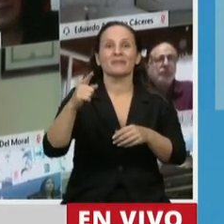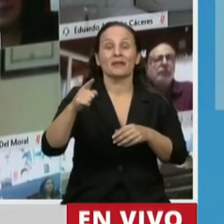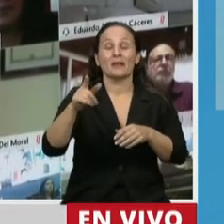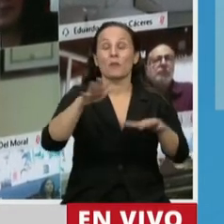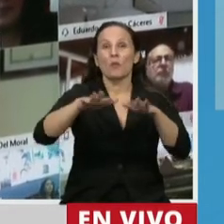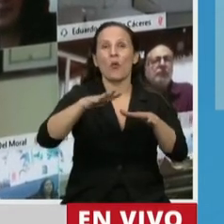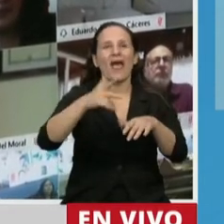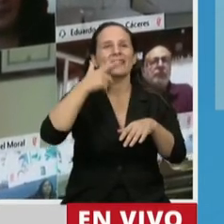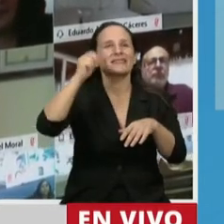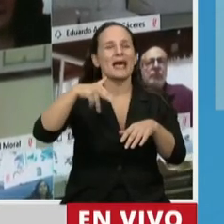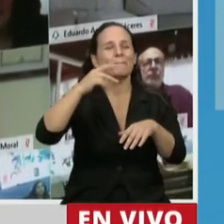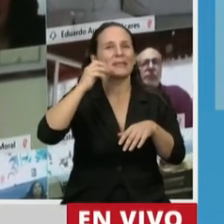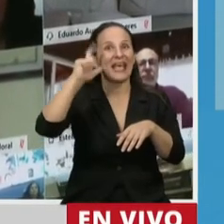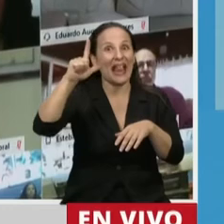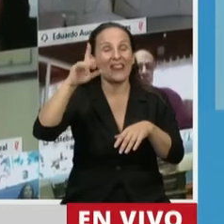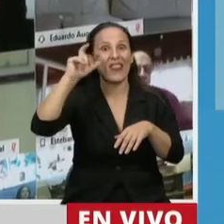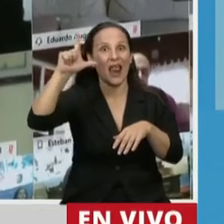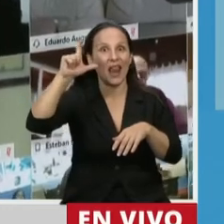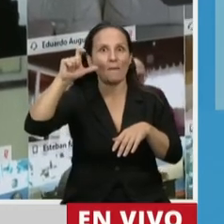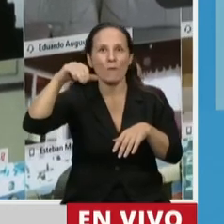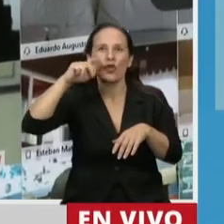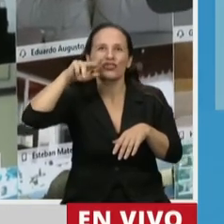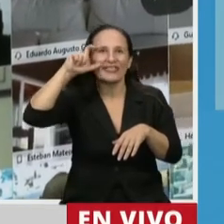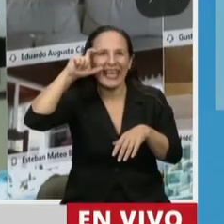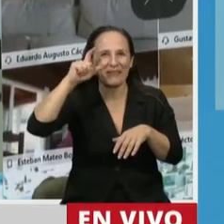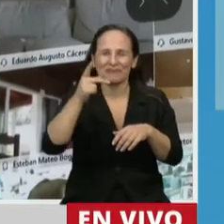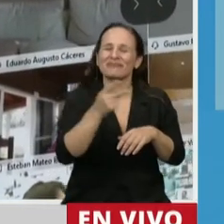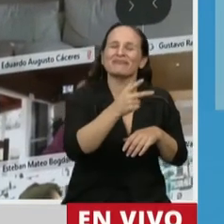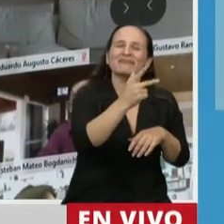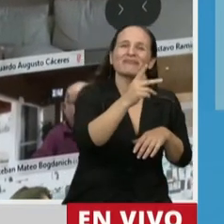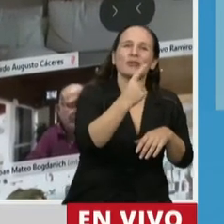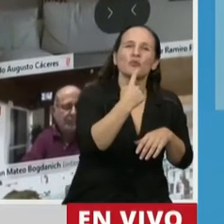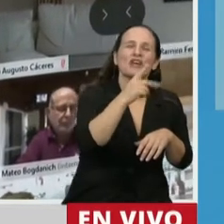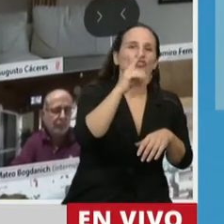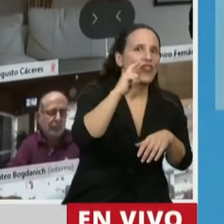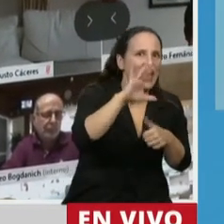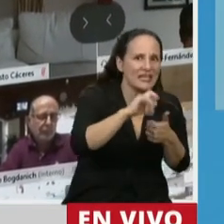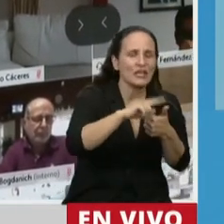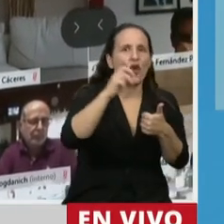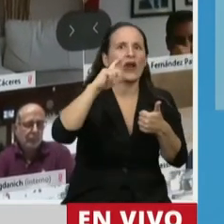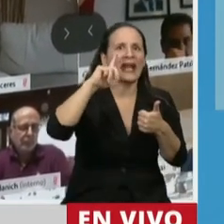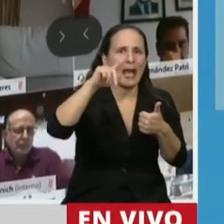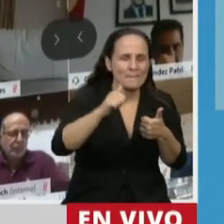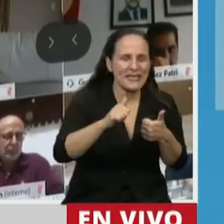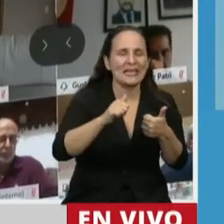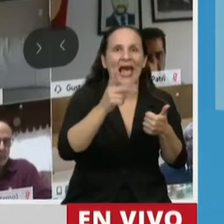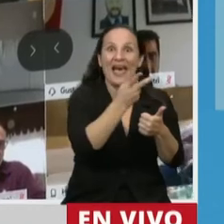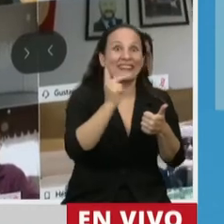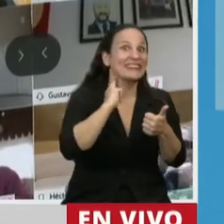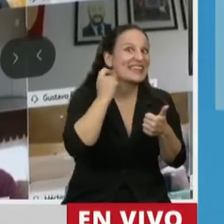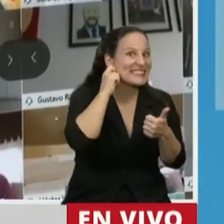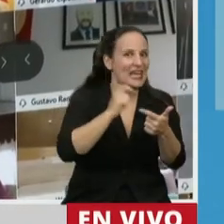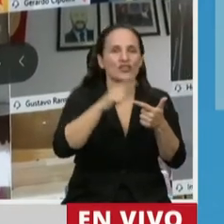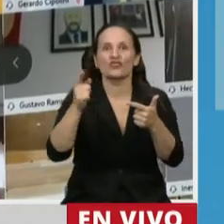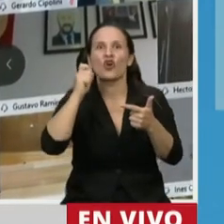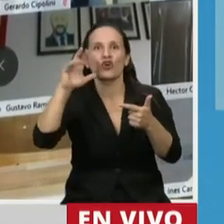San Miguel de Monte donde fueron asesinados Danilo, de 13 años, Camila, de 13 años, Gonzalo, de